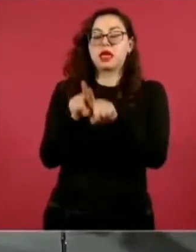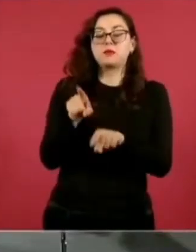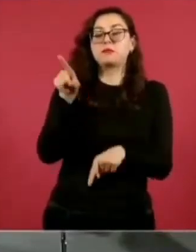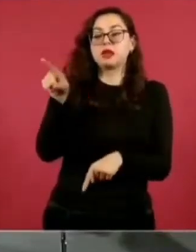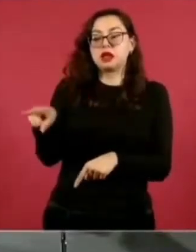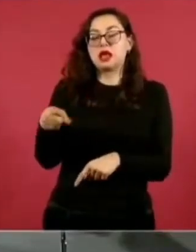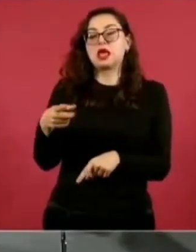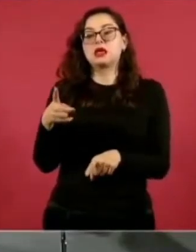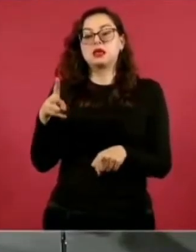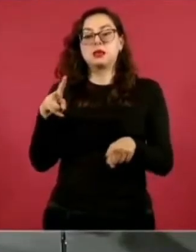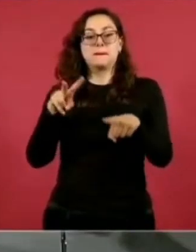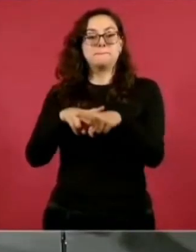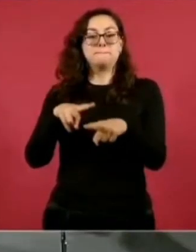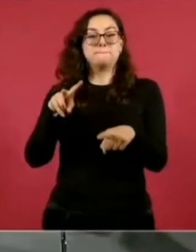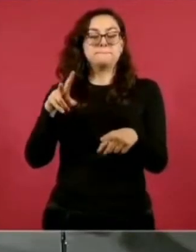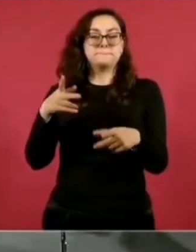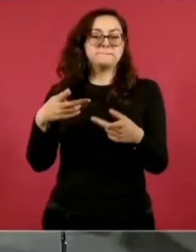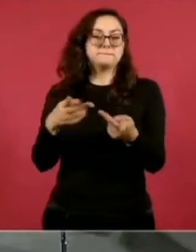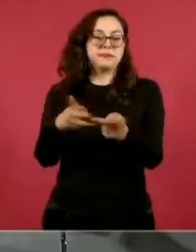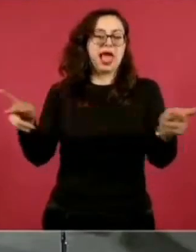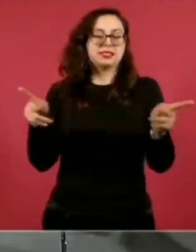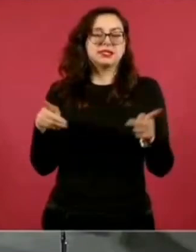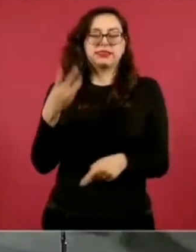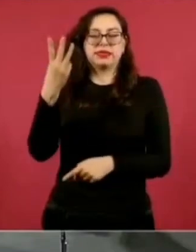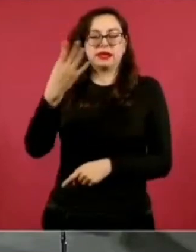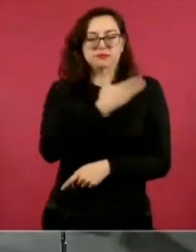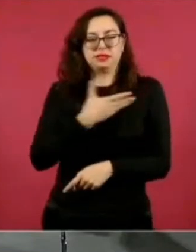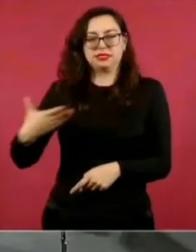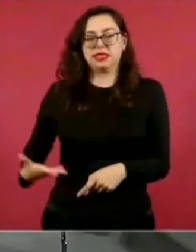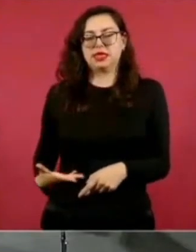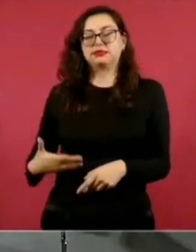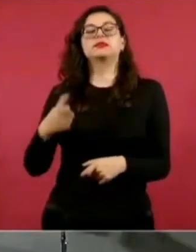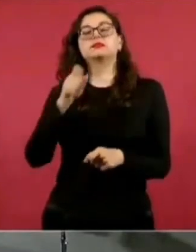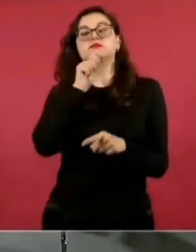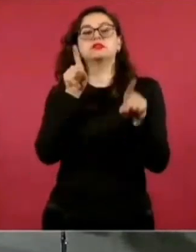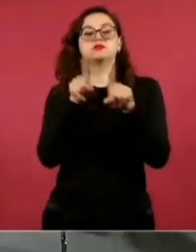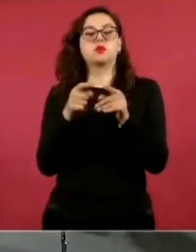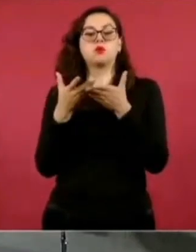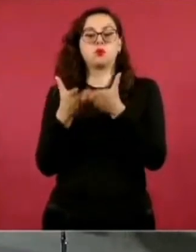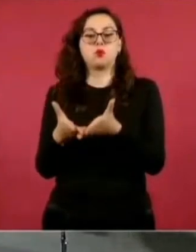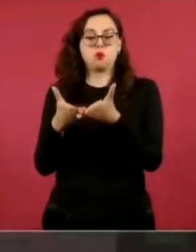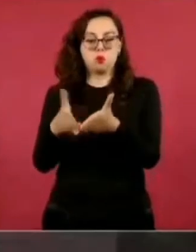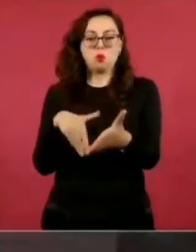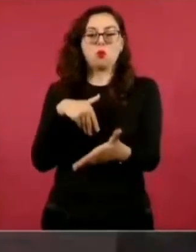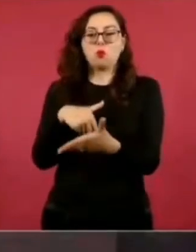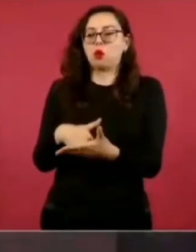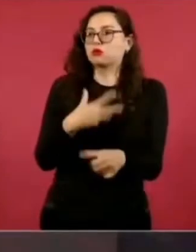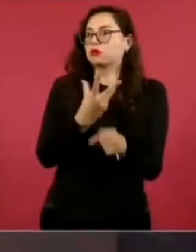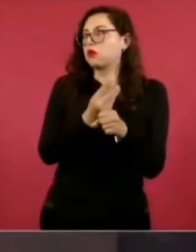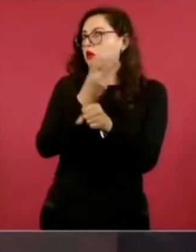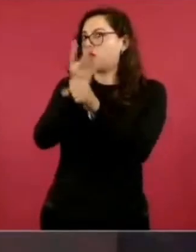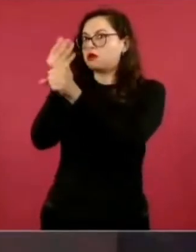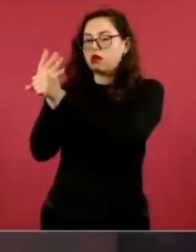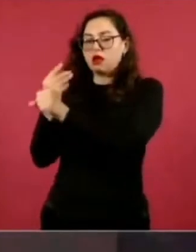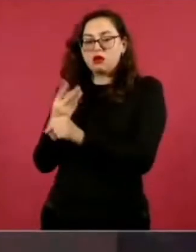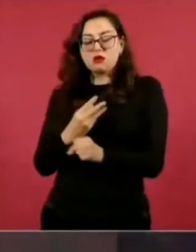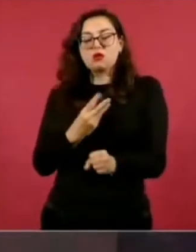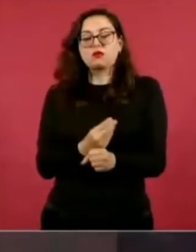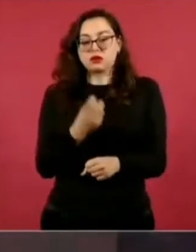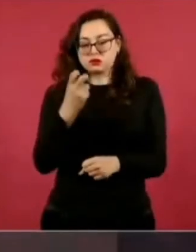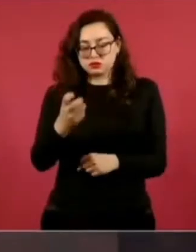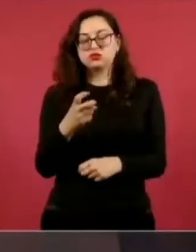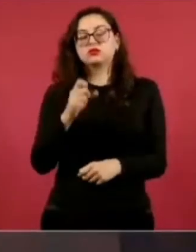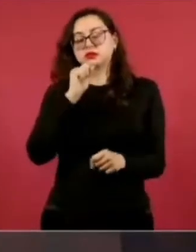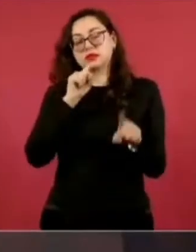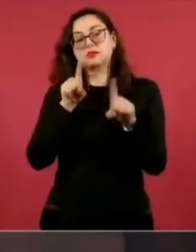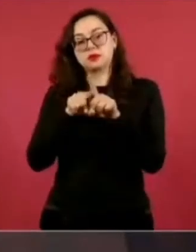presidentes de Guaymas y el puerto, el puerto de Guaymas. Entonces, vamos a estar